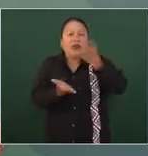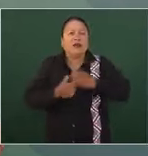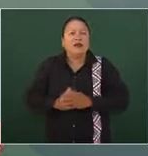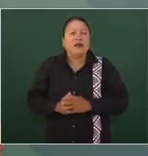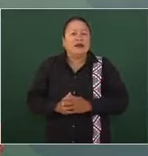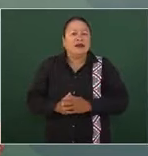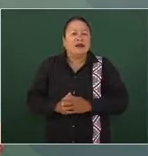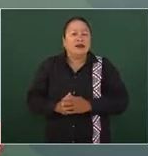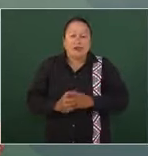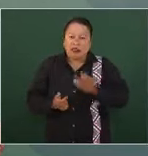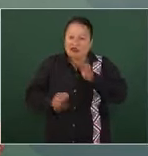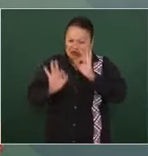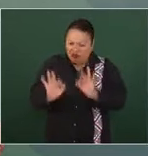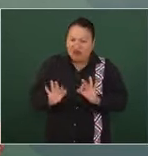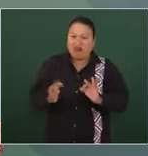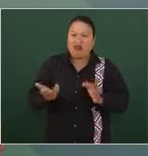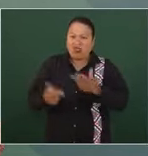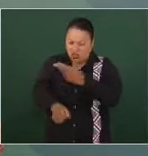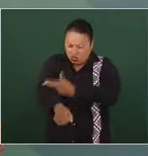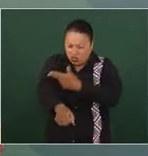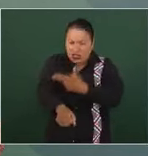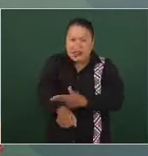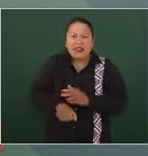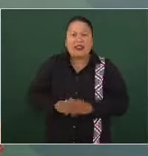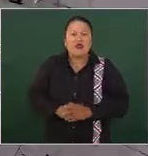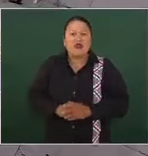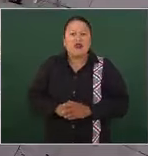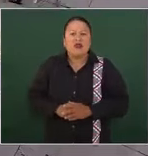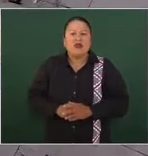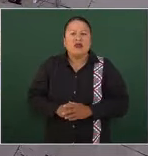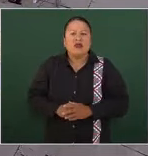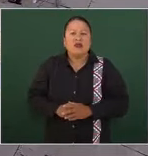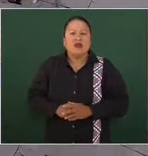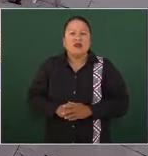íntegros honestos incorruptibles